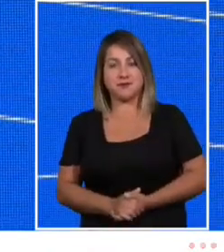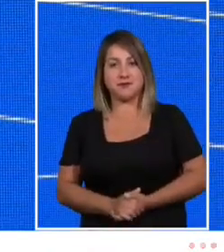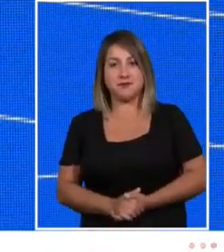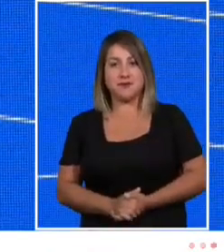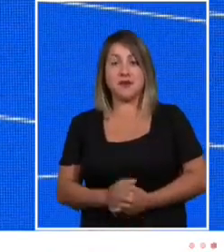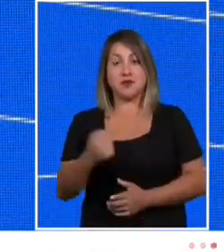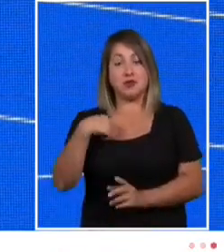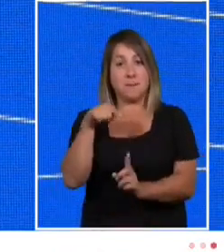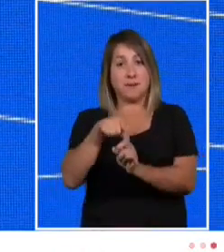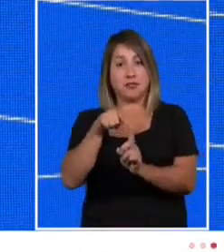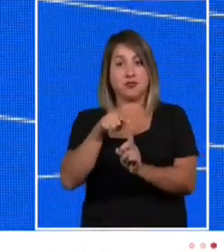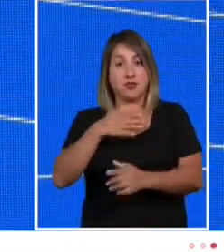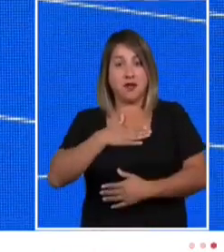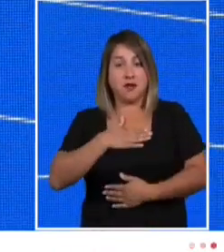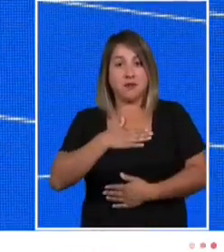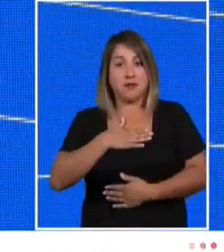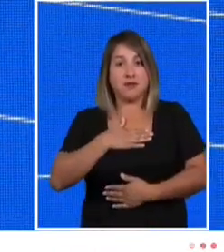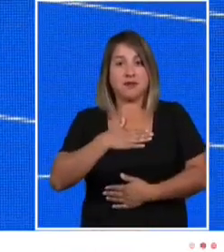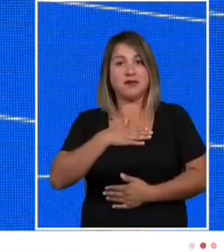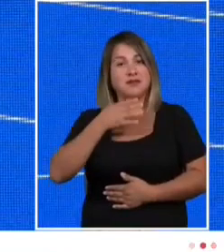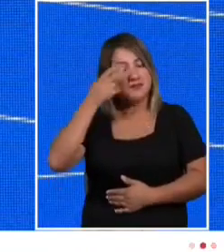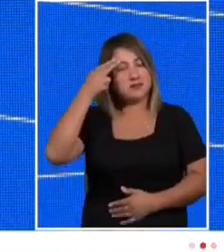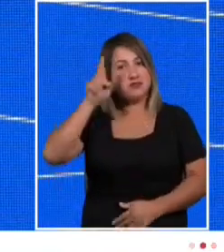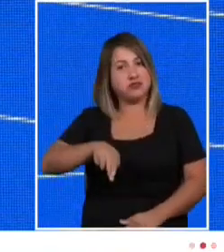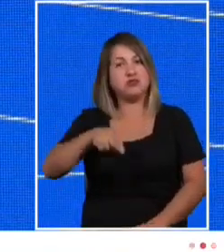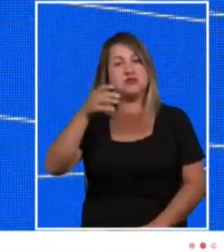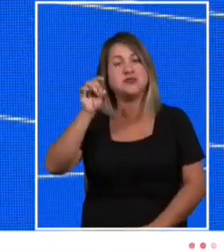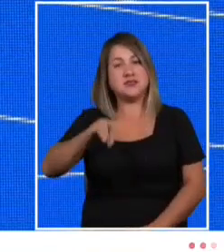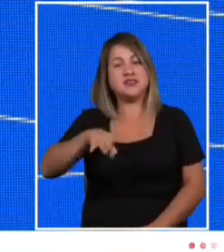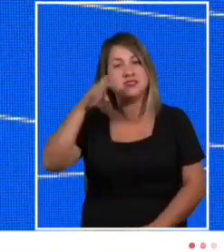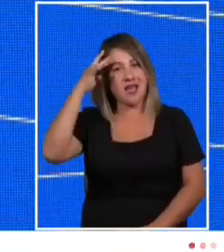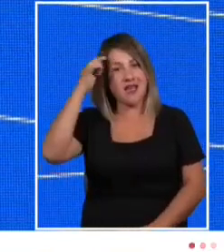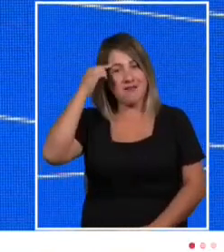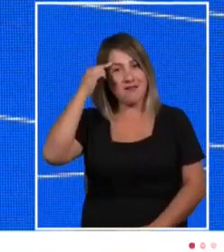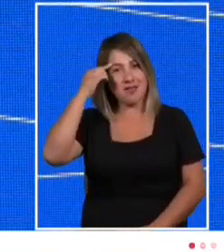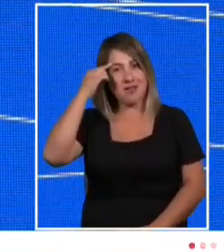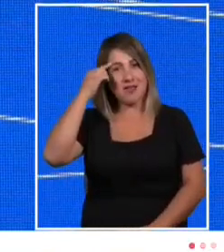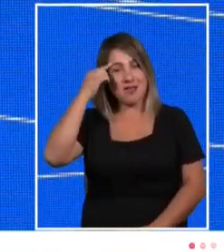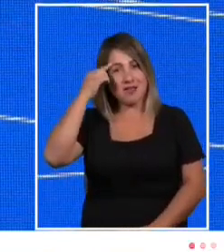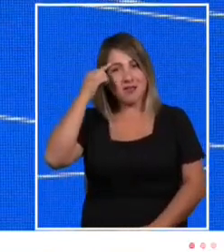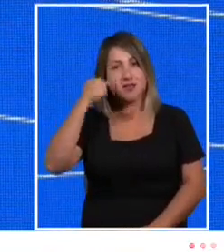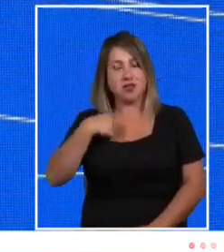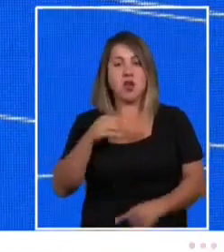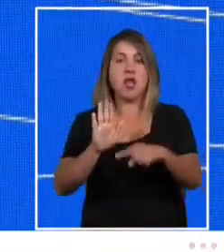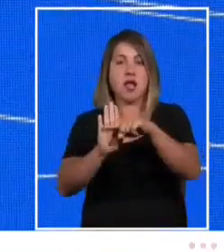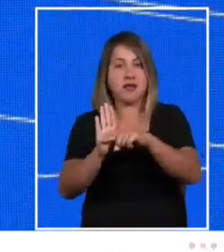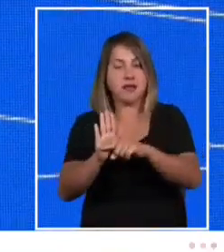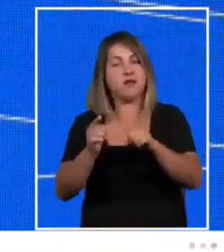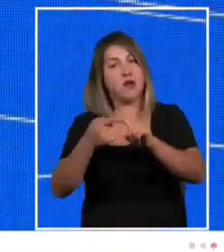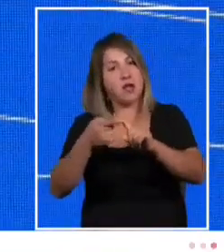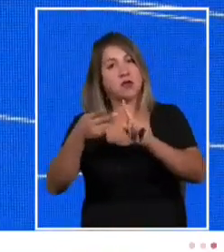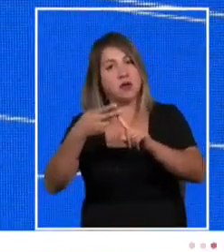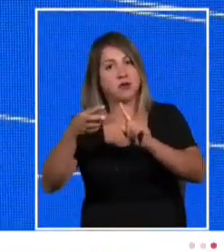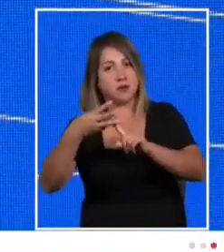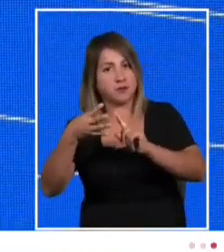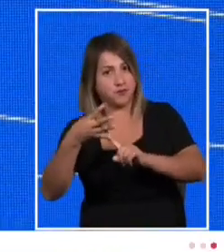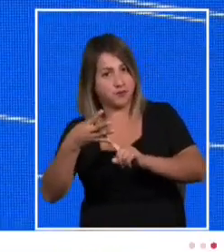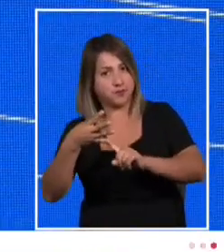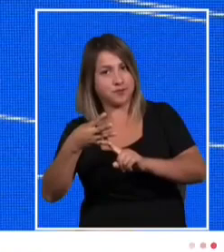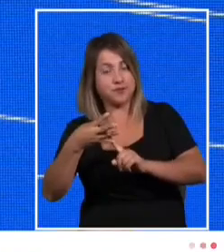Personalmente, estoy consciente que puedo tener muchos defectos. Pero si hay uno